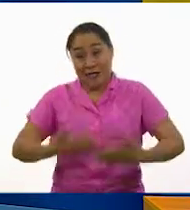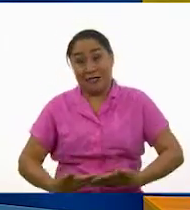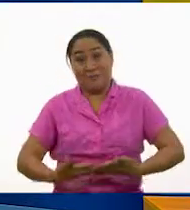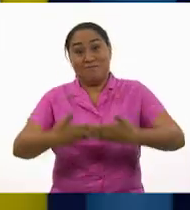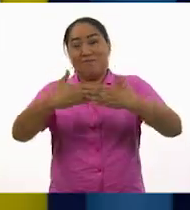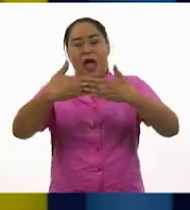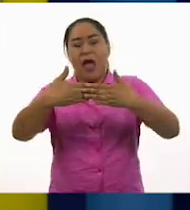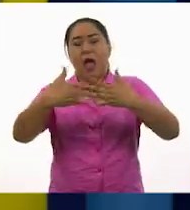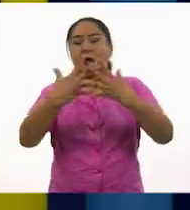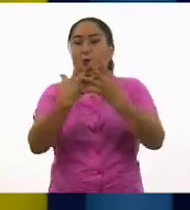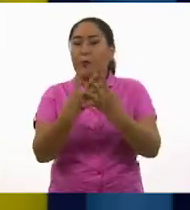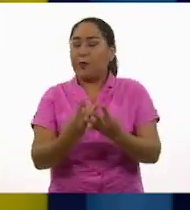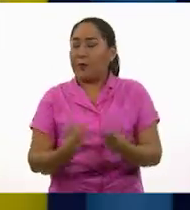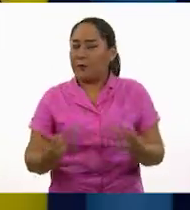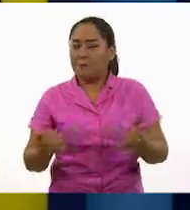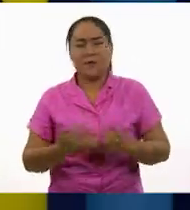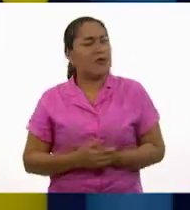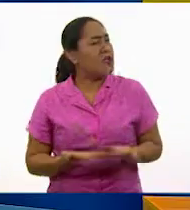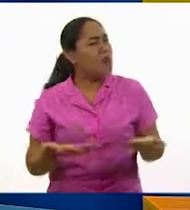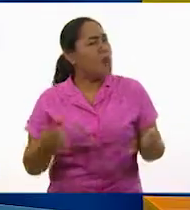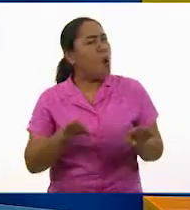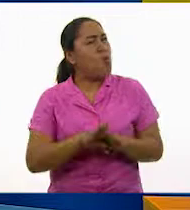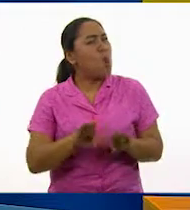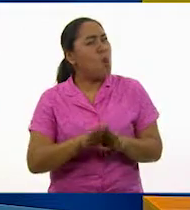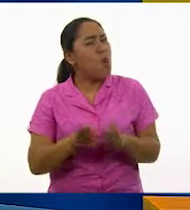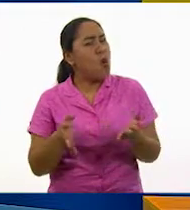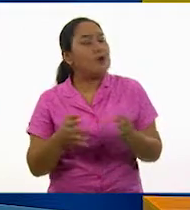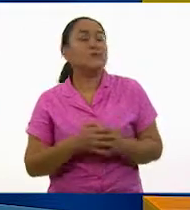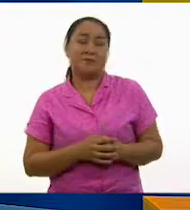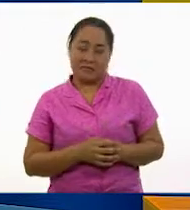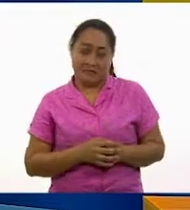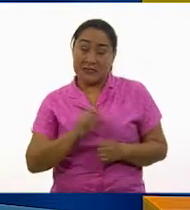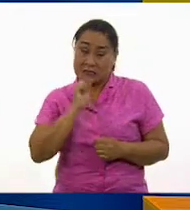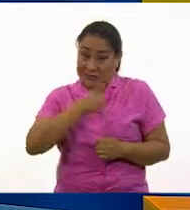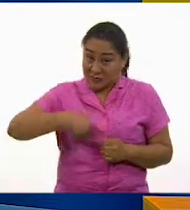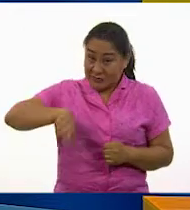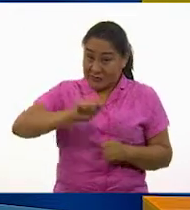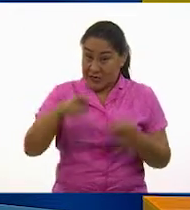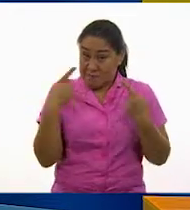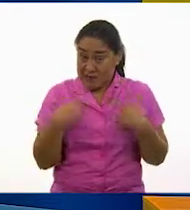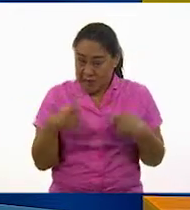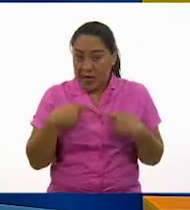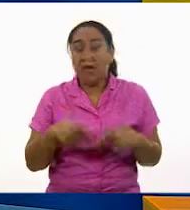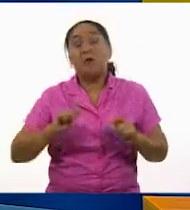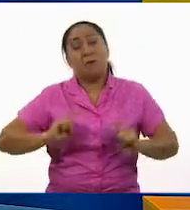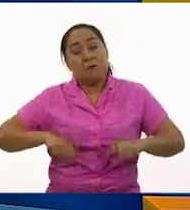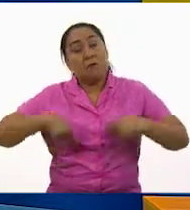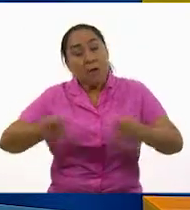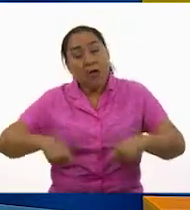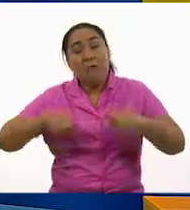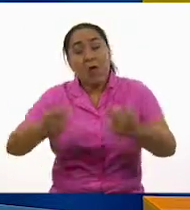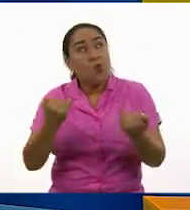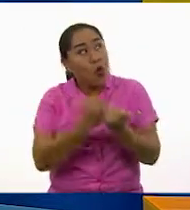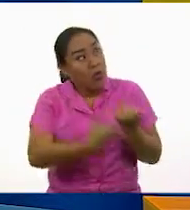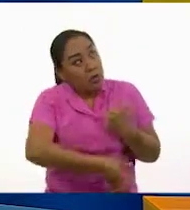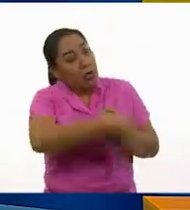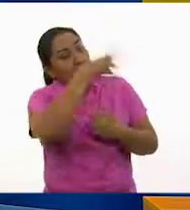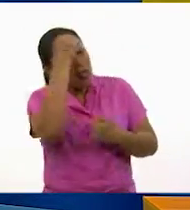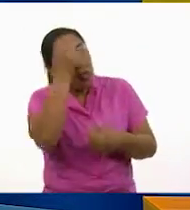disolviera. ¿Y cómo se crean? Los mismos seres humanos los repetimos como patrones,